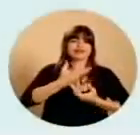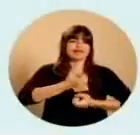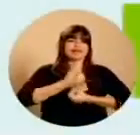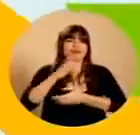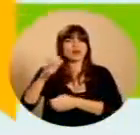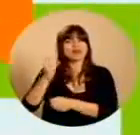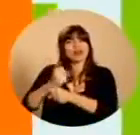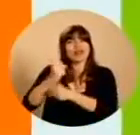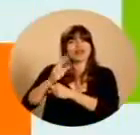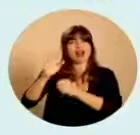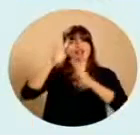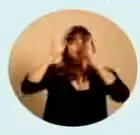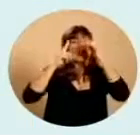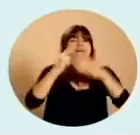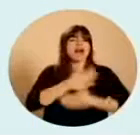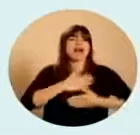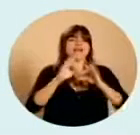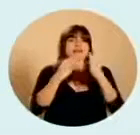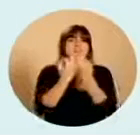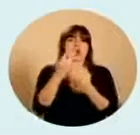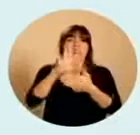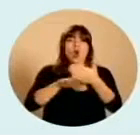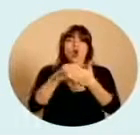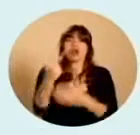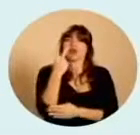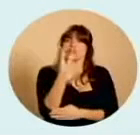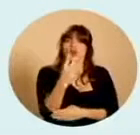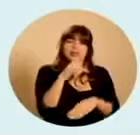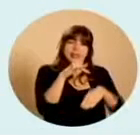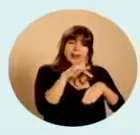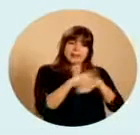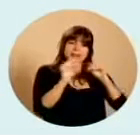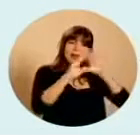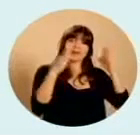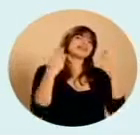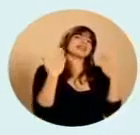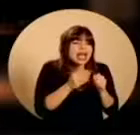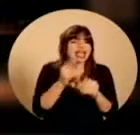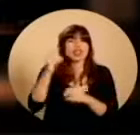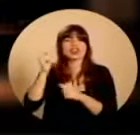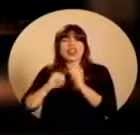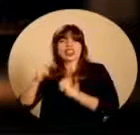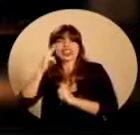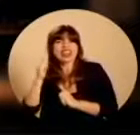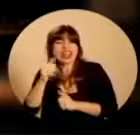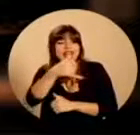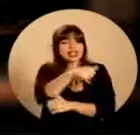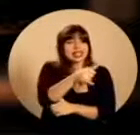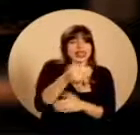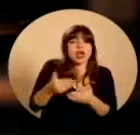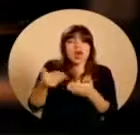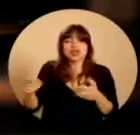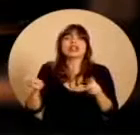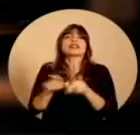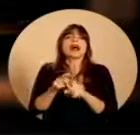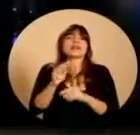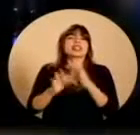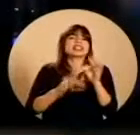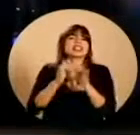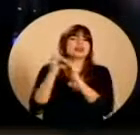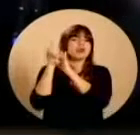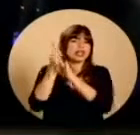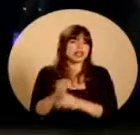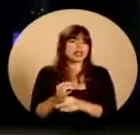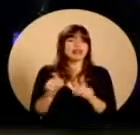creatividad, las organizaciones artísticas, la experiencia al convivir e interiorizar el arte y las manifestaciones artísticas y culturales